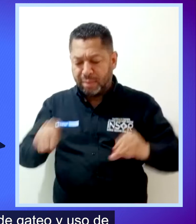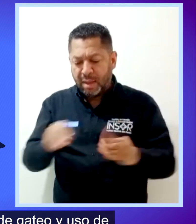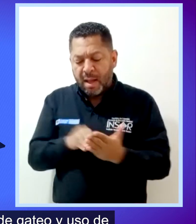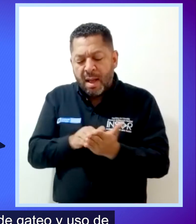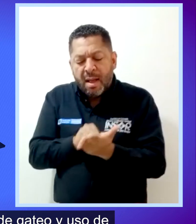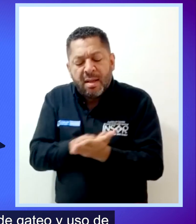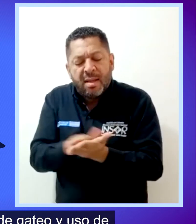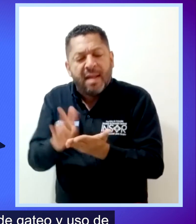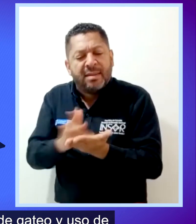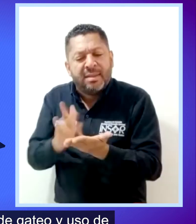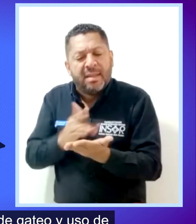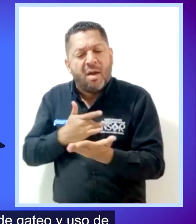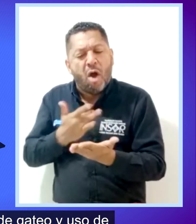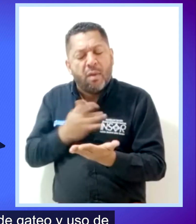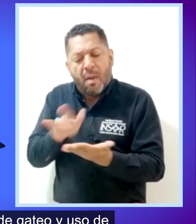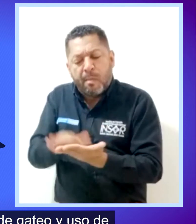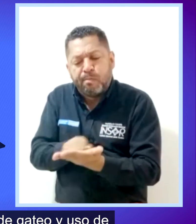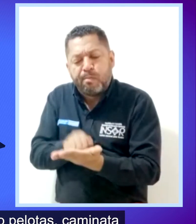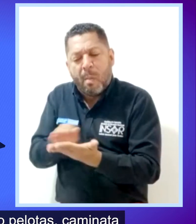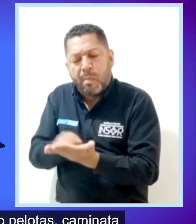mantas, colchoneta,